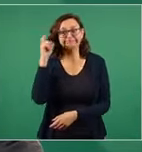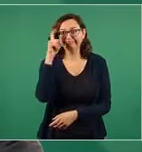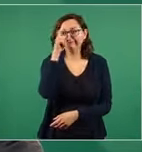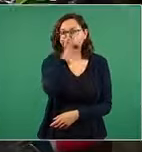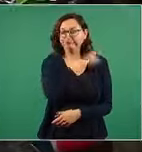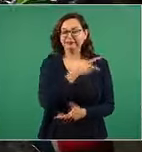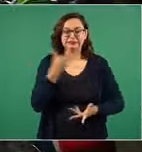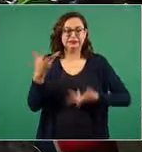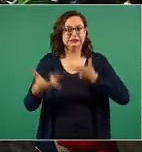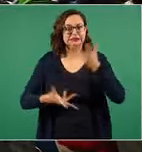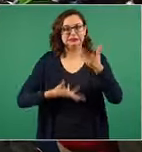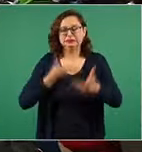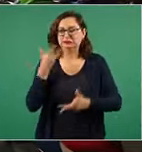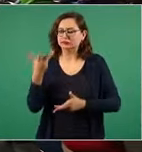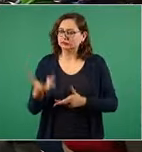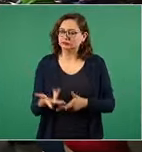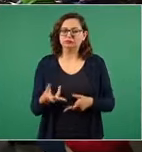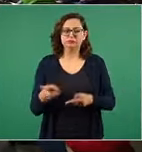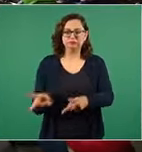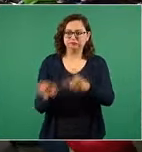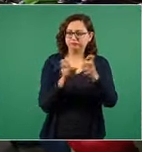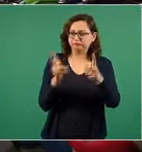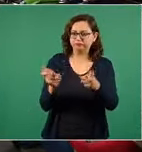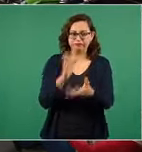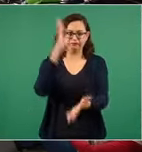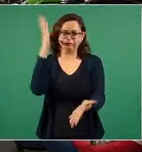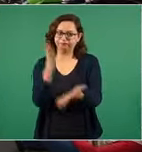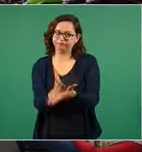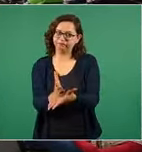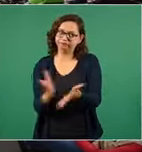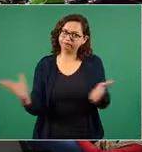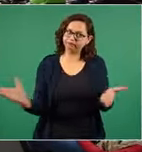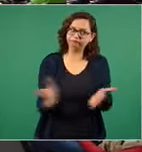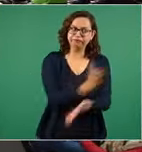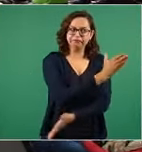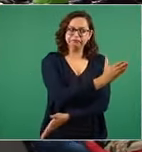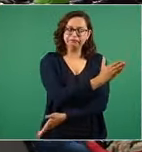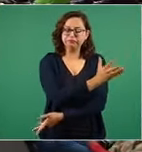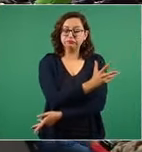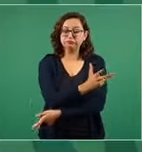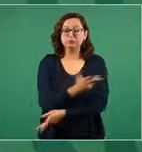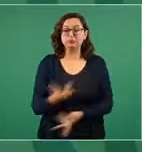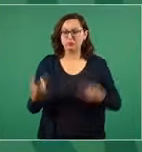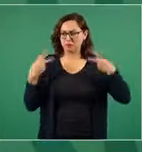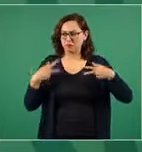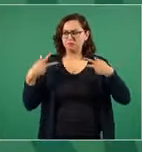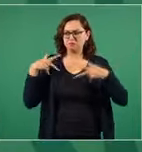a enfrentar el huachicol y ¿saben cuánto nos ahorramos